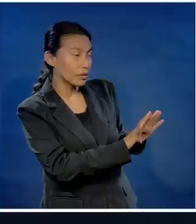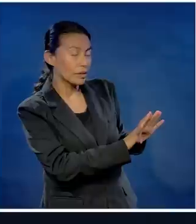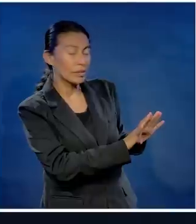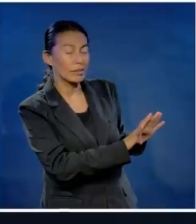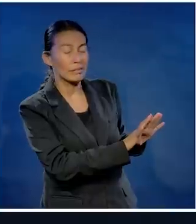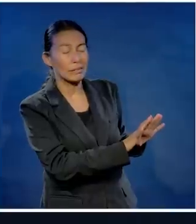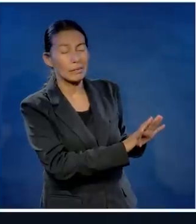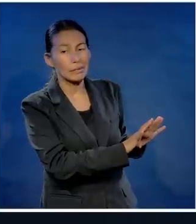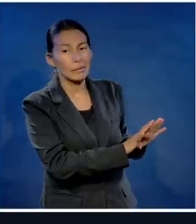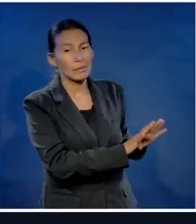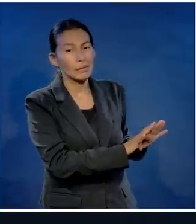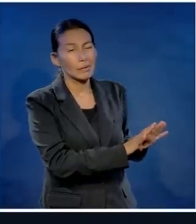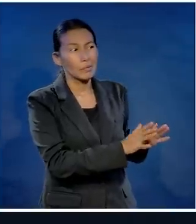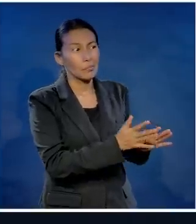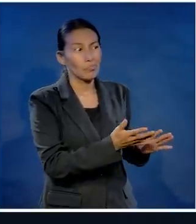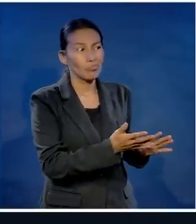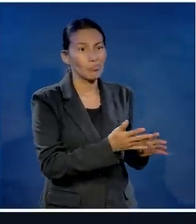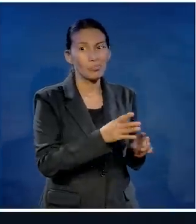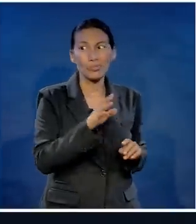la cambiaría.